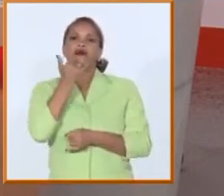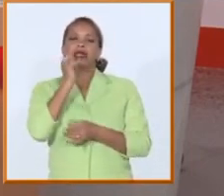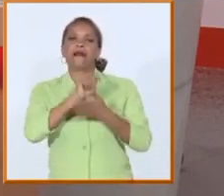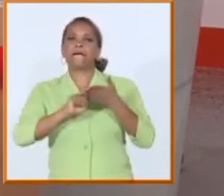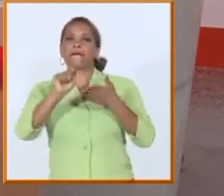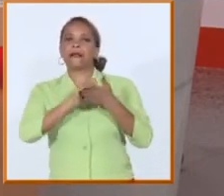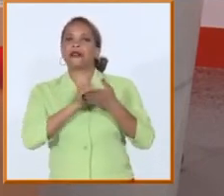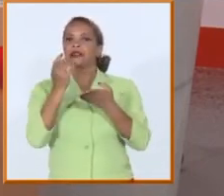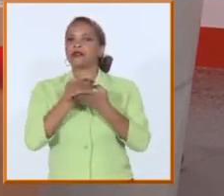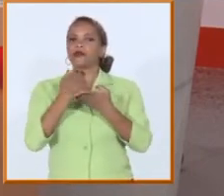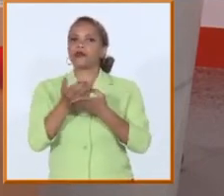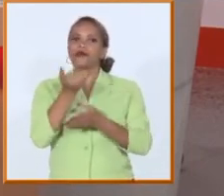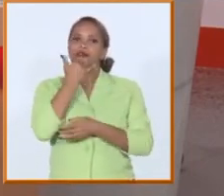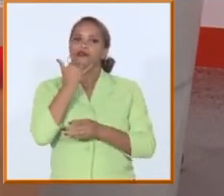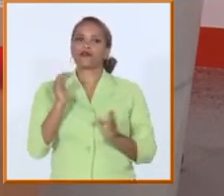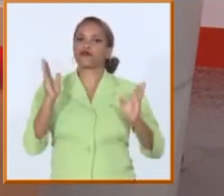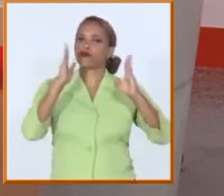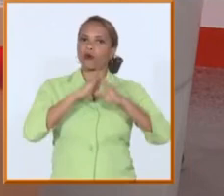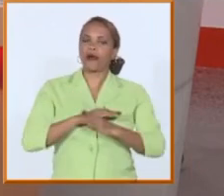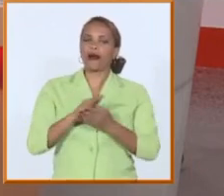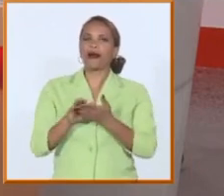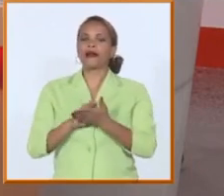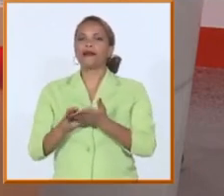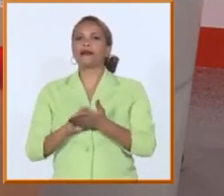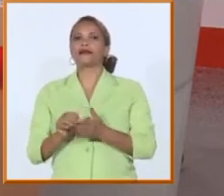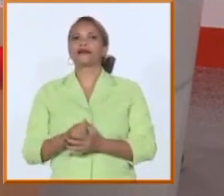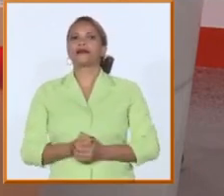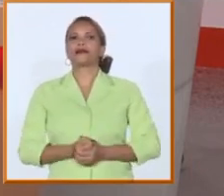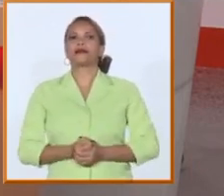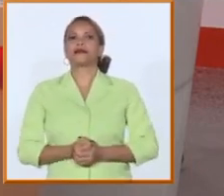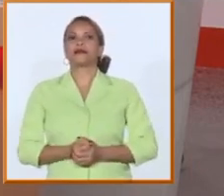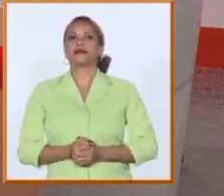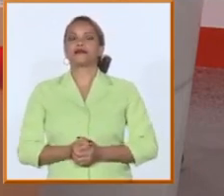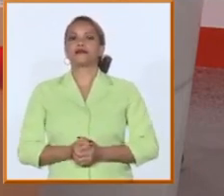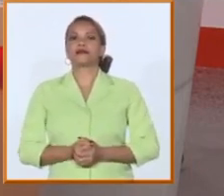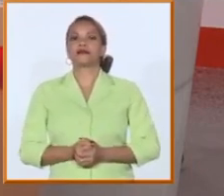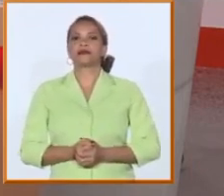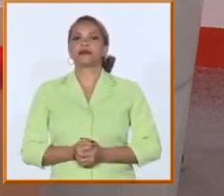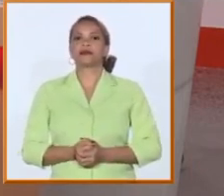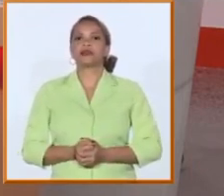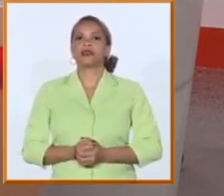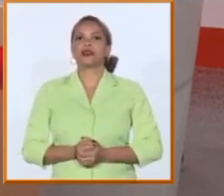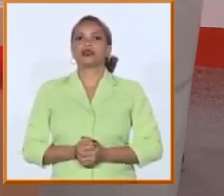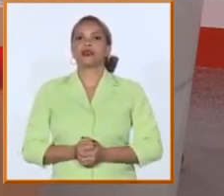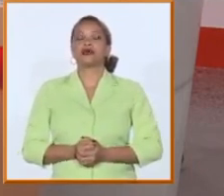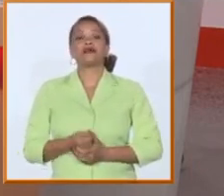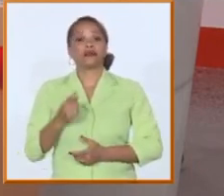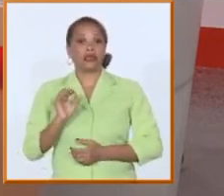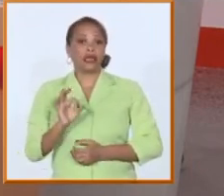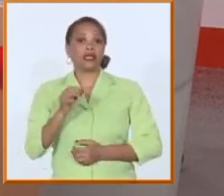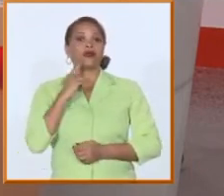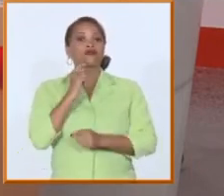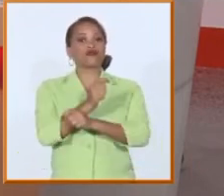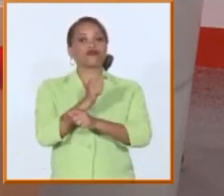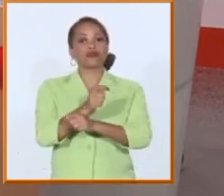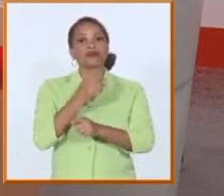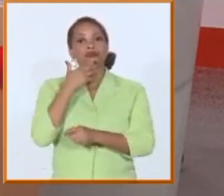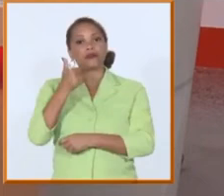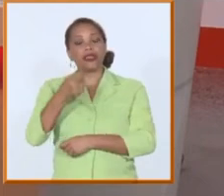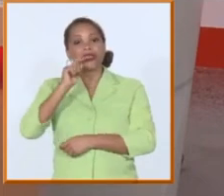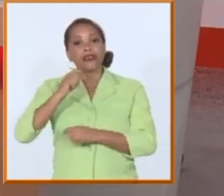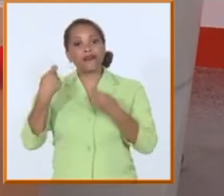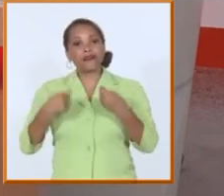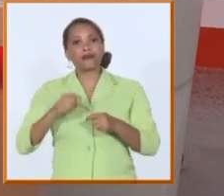estudio que las afectaciones sean mínimas para que nosotros poder garantizar que la formación de esos jóvenes sea la que corresponde que hay que recordar otra vez